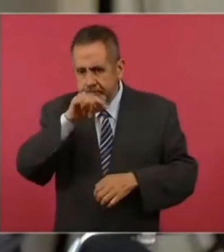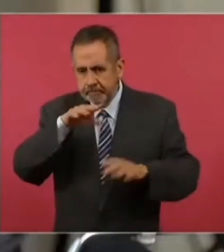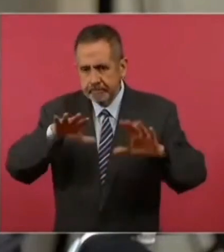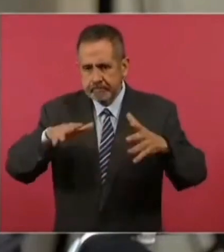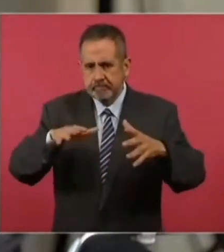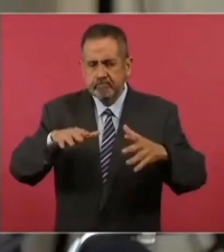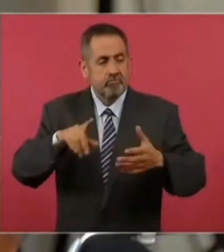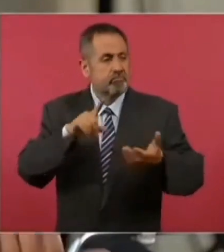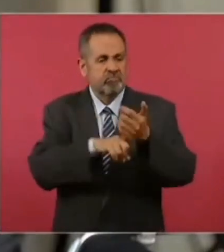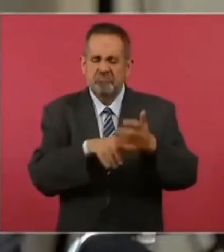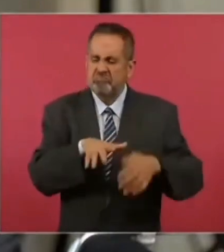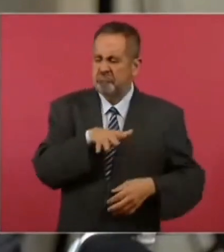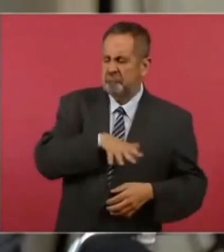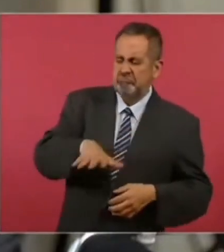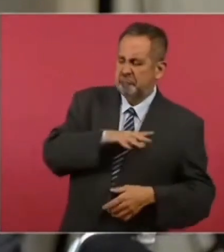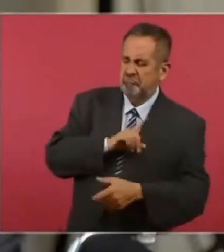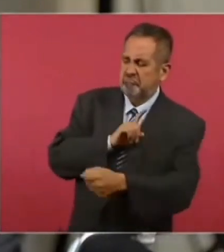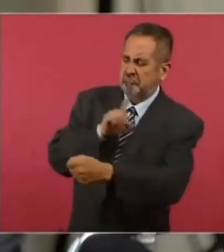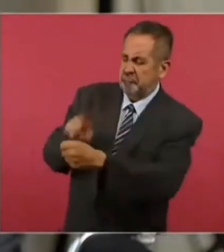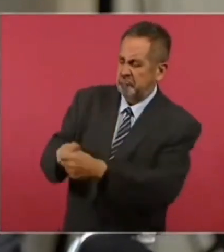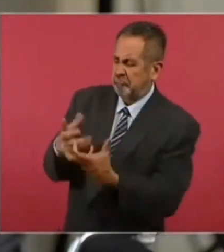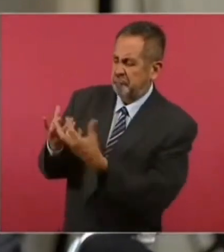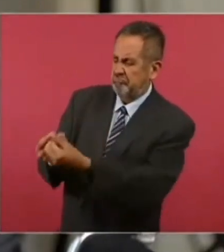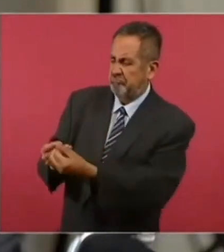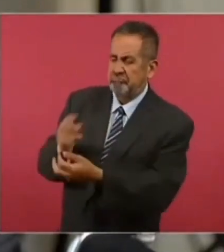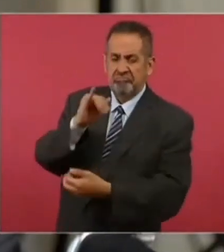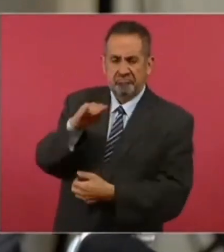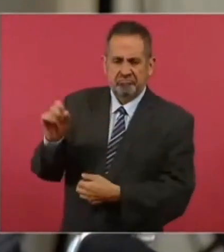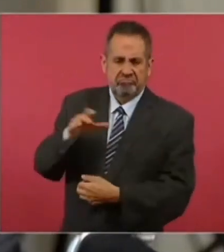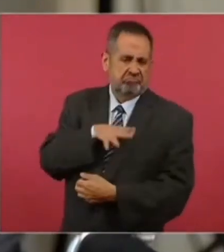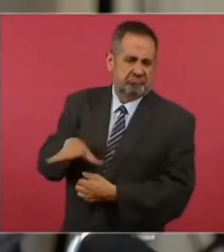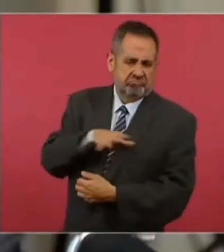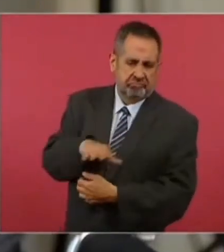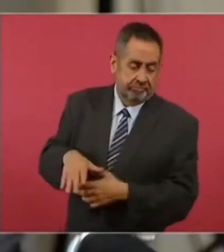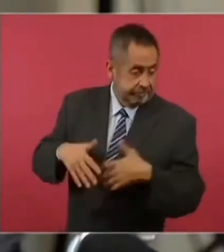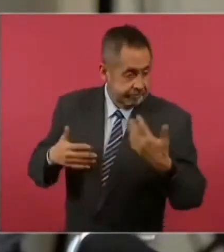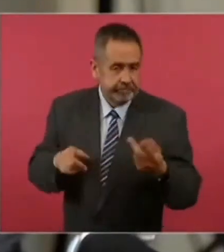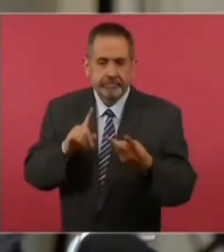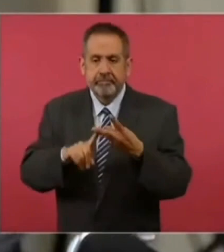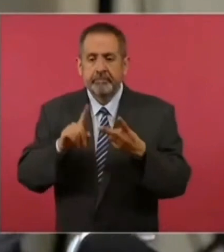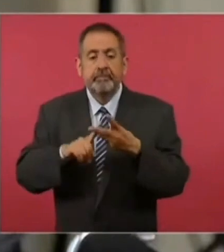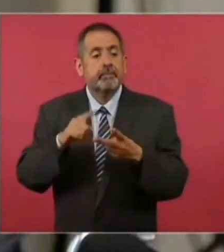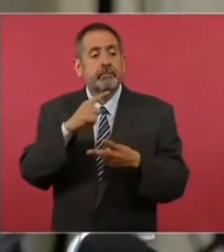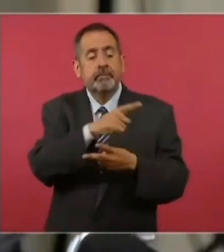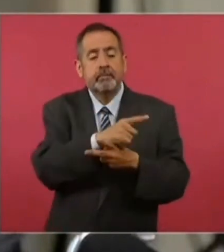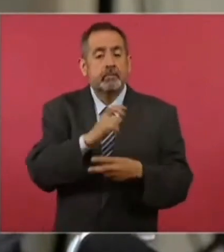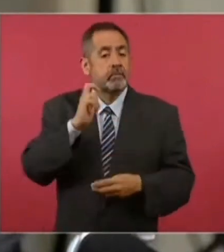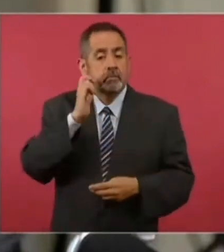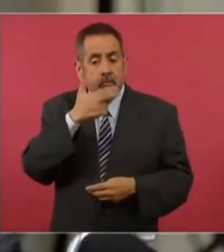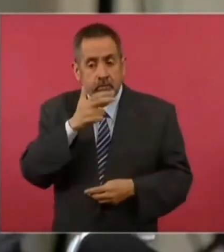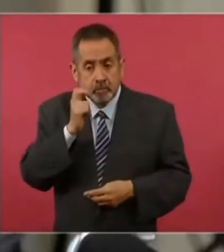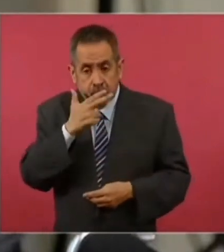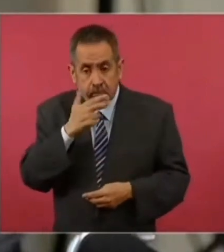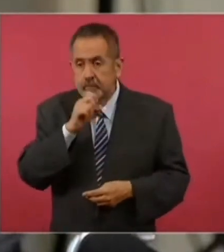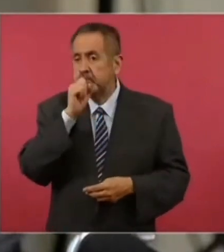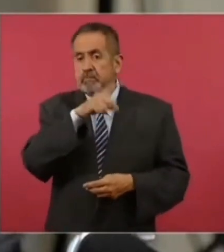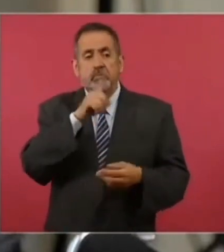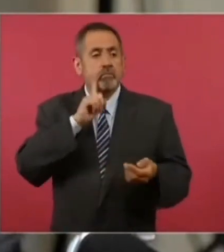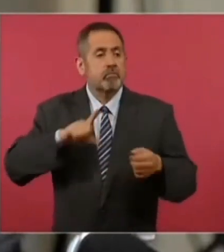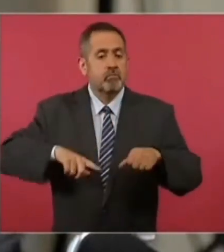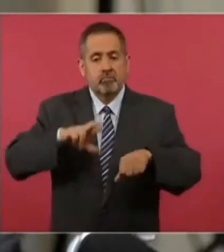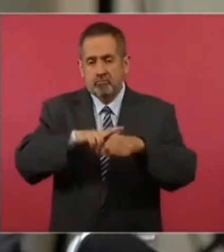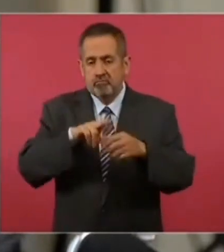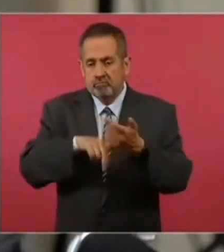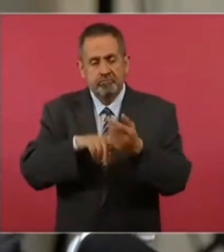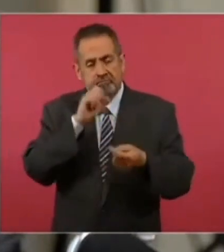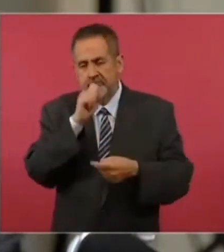sido renuente a esta incorporación. Tenemos el estado también de Chihuahua, donde también la postura de la gobernadora